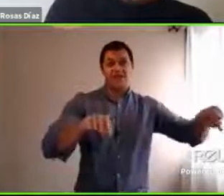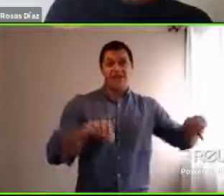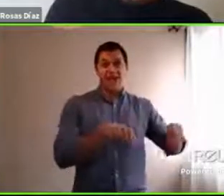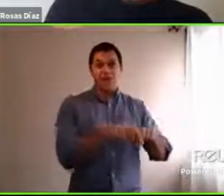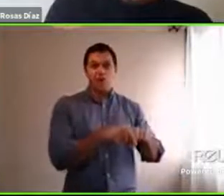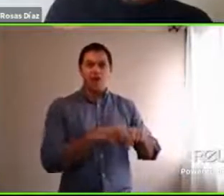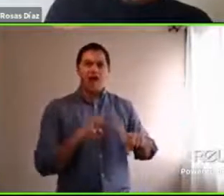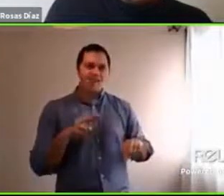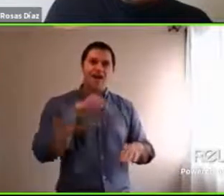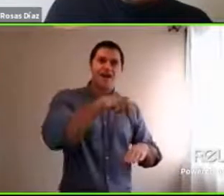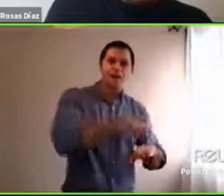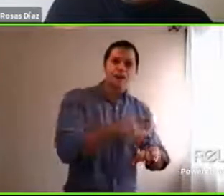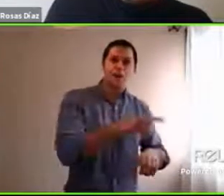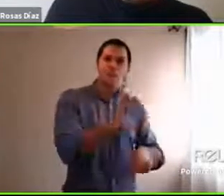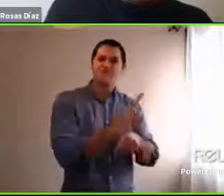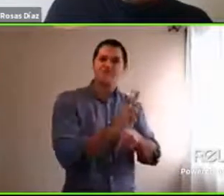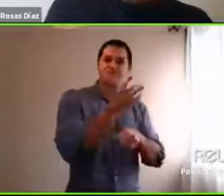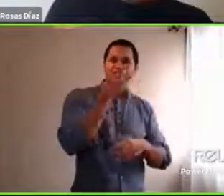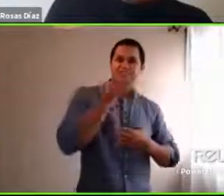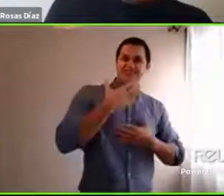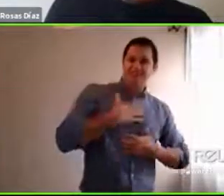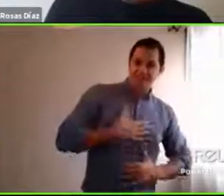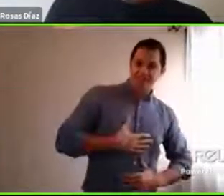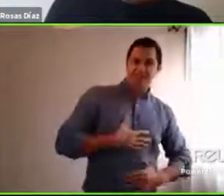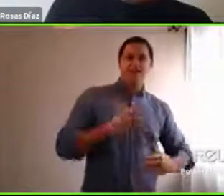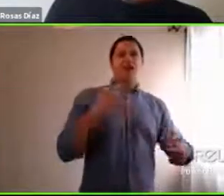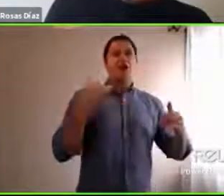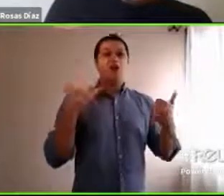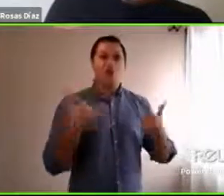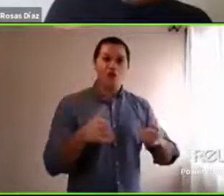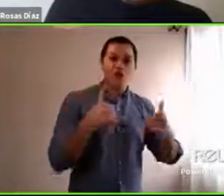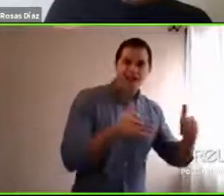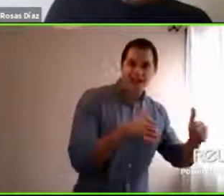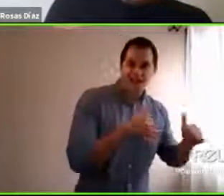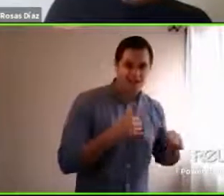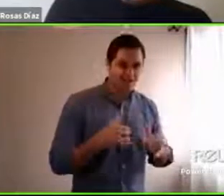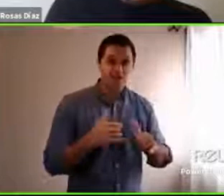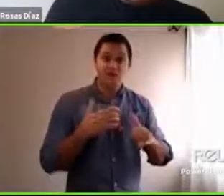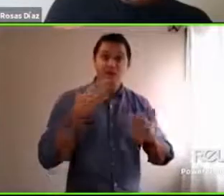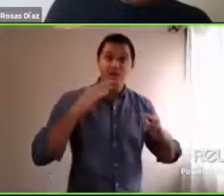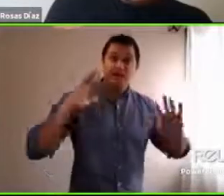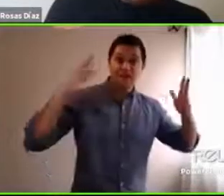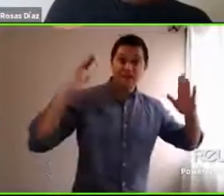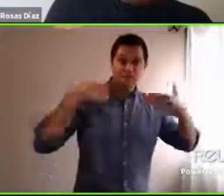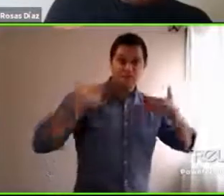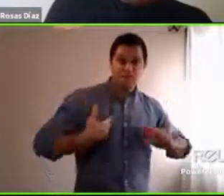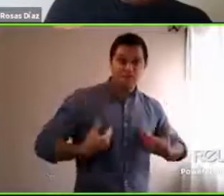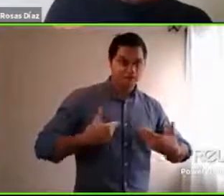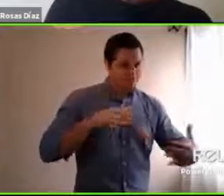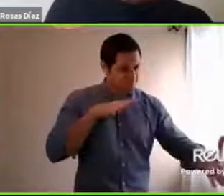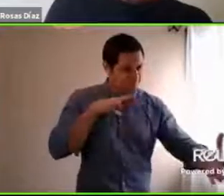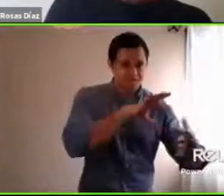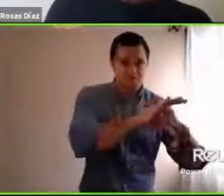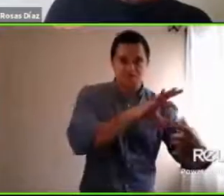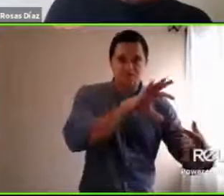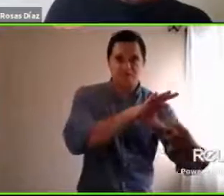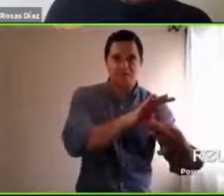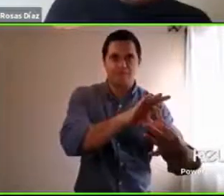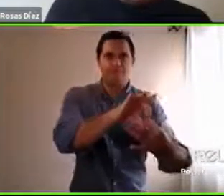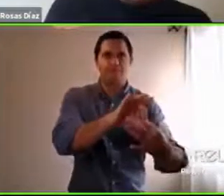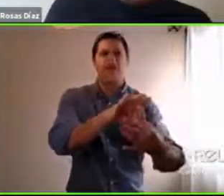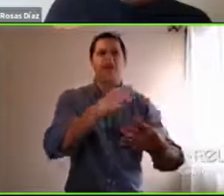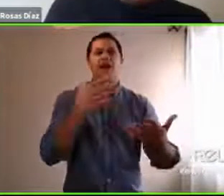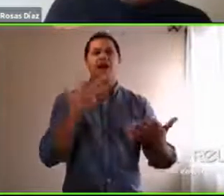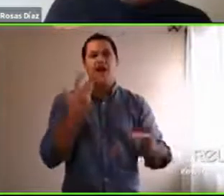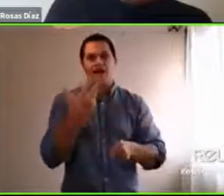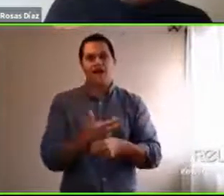aprenden a partir de los juegos y sobre todo mucho del contacto físico, ¿no? Entonces, es un desafío grande